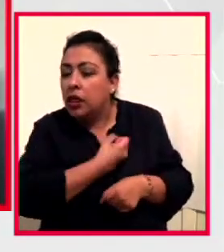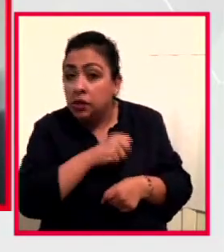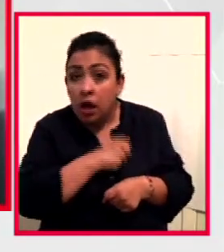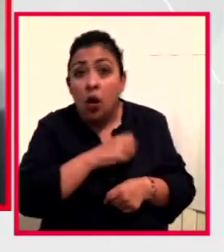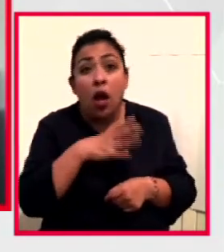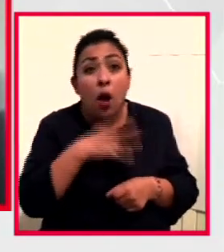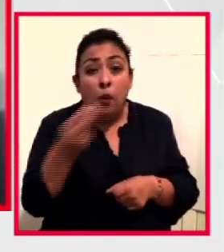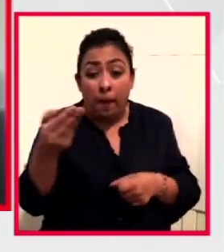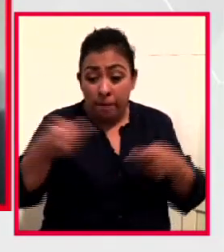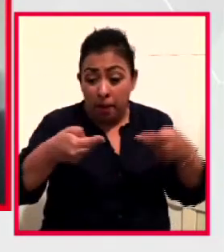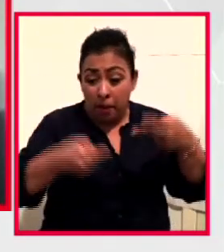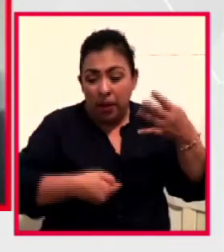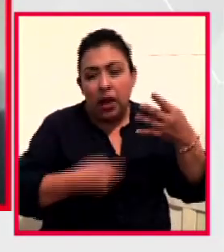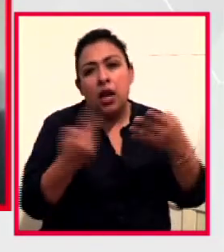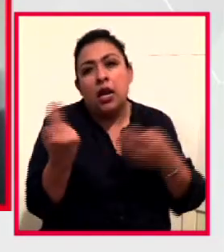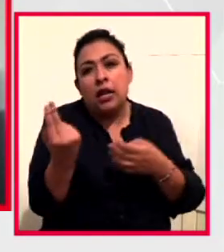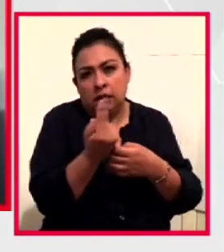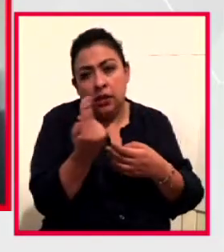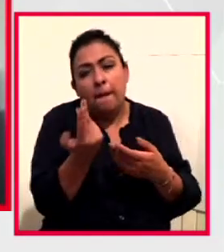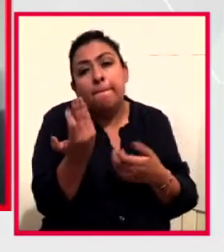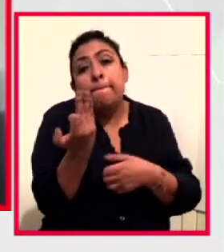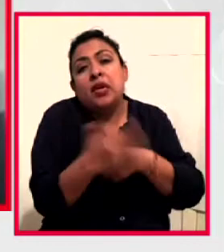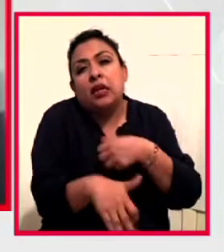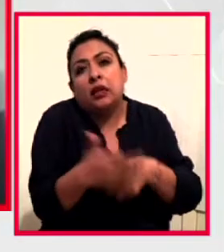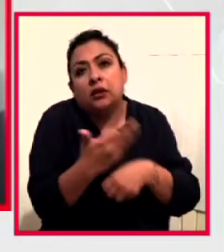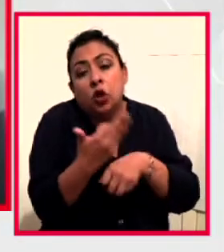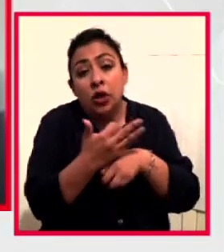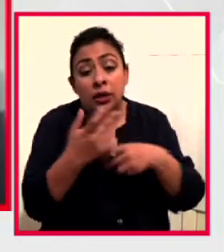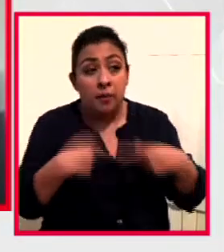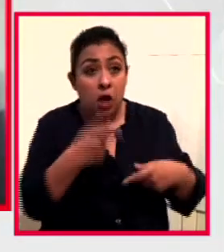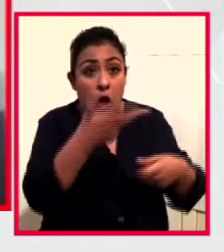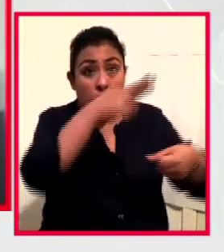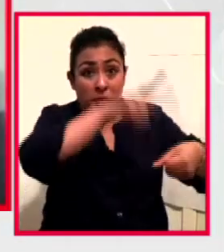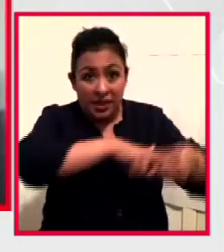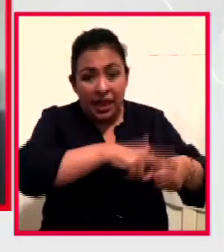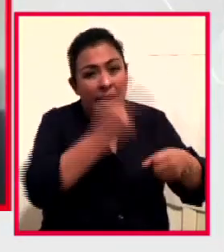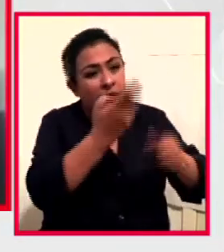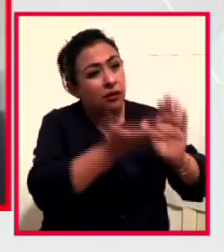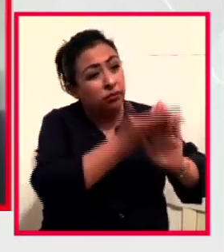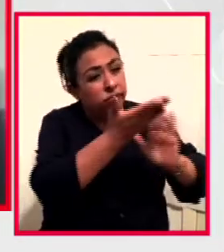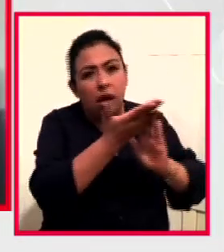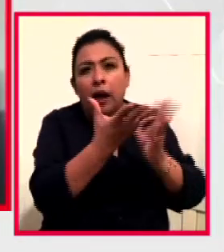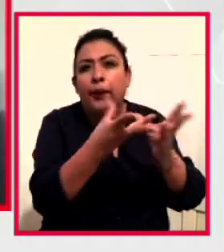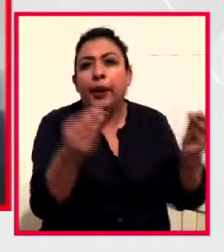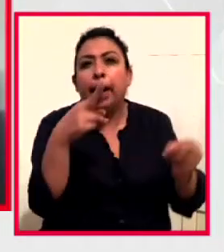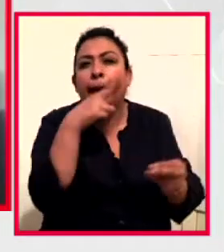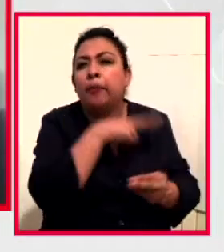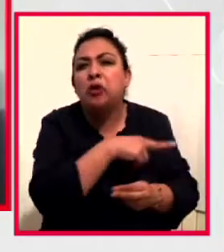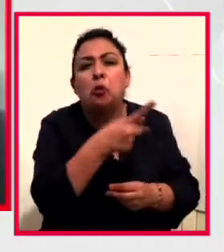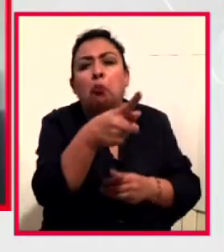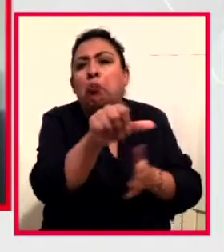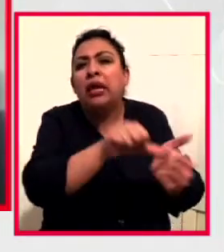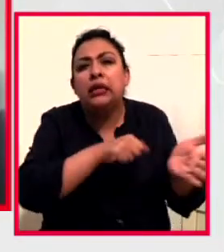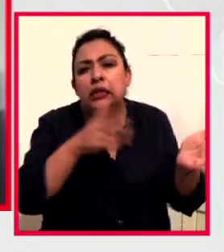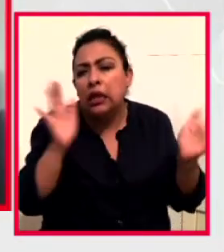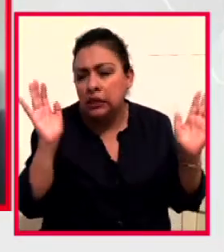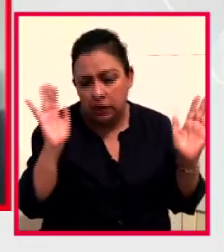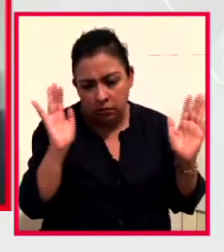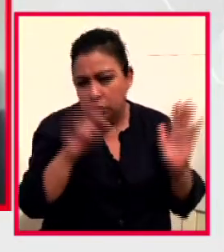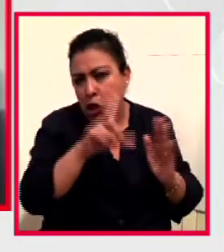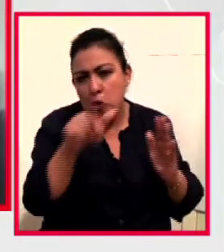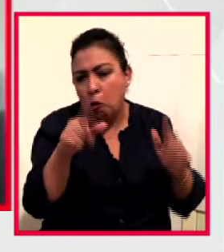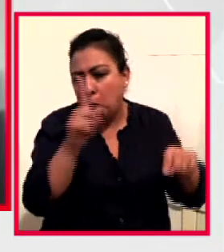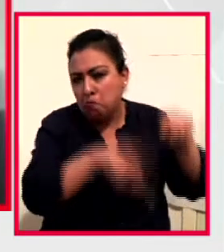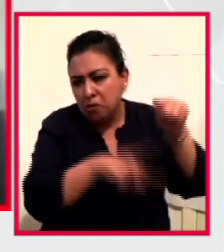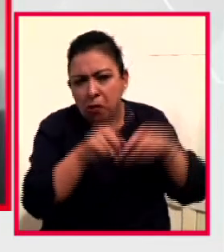temporales que los hospitales tienen que construir, que son instalaciones efímeras que tienen que durar un par de meses, que son